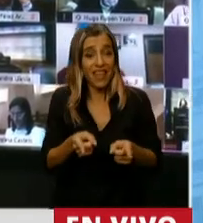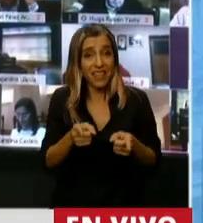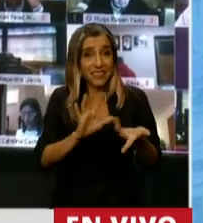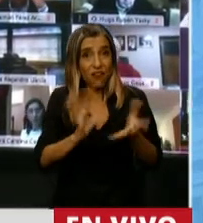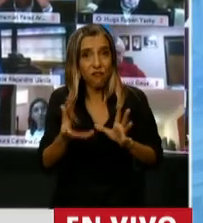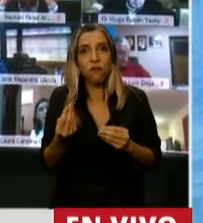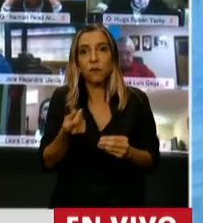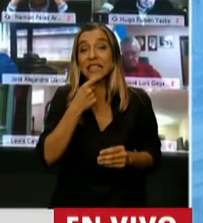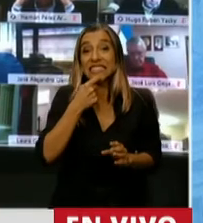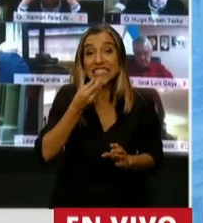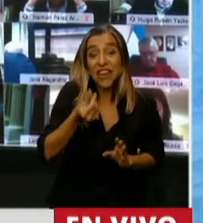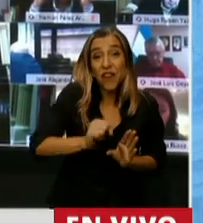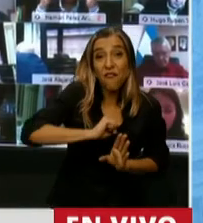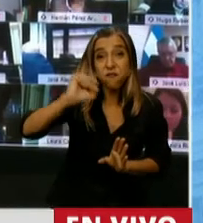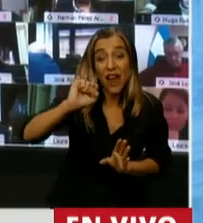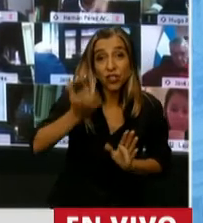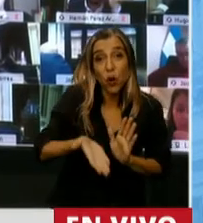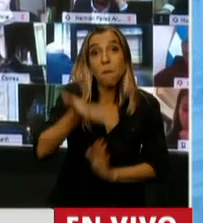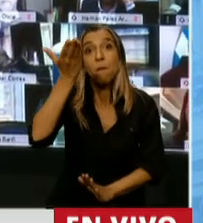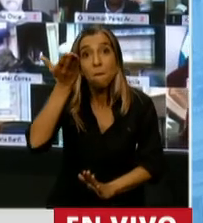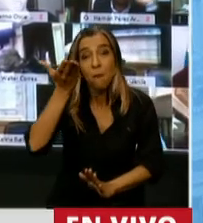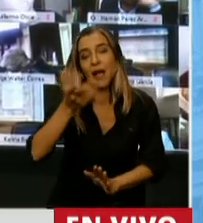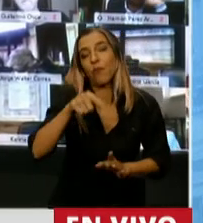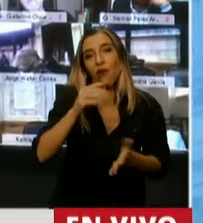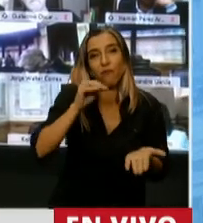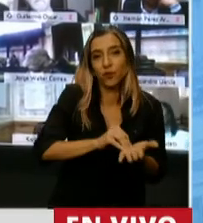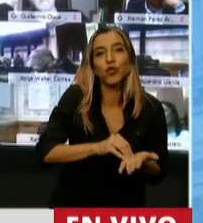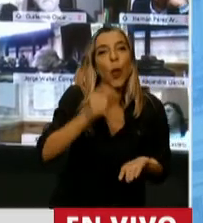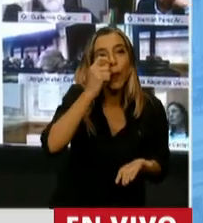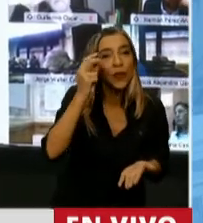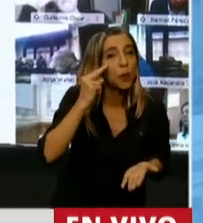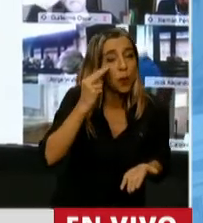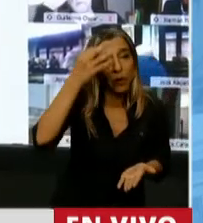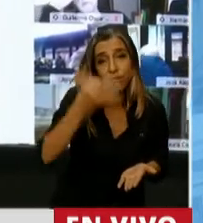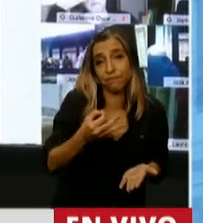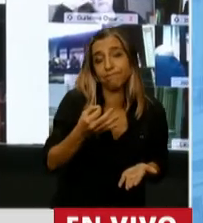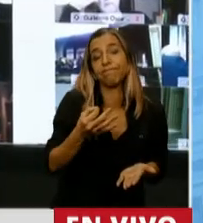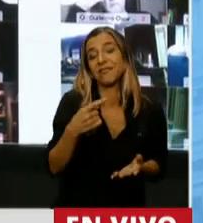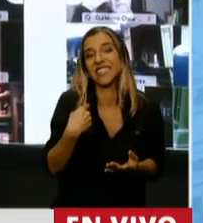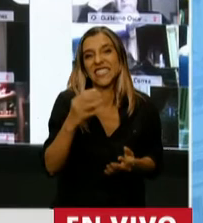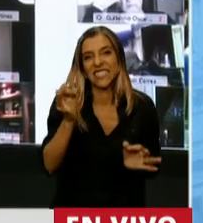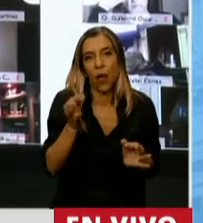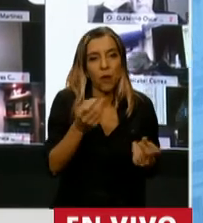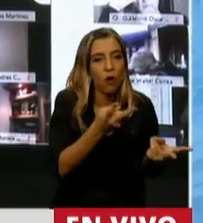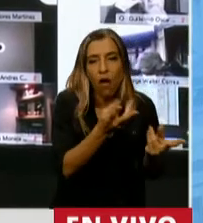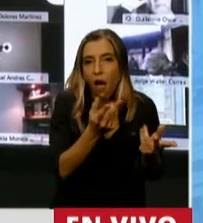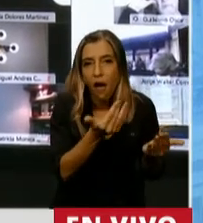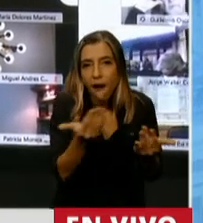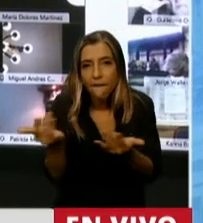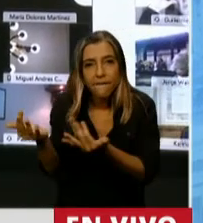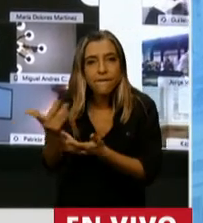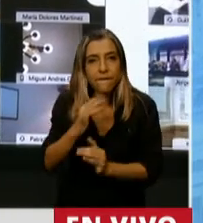si la inflación es mayor a la pauta de 29 establecido y en esto tengamos en cuenta que el relevamiento de expectativas de mercado